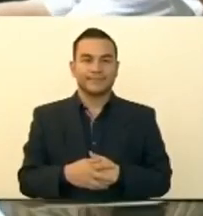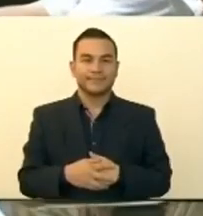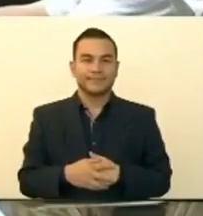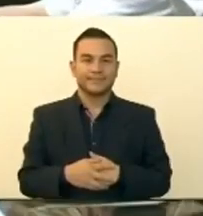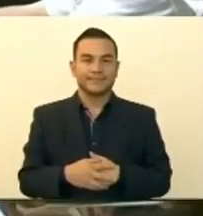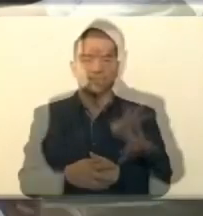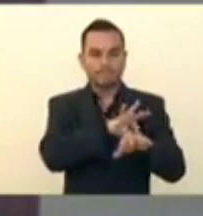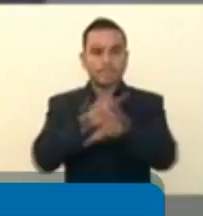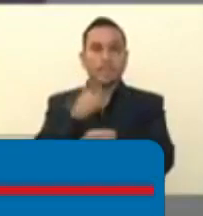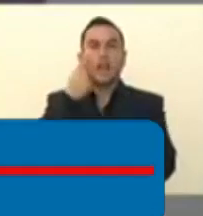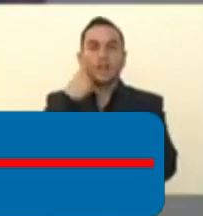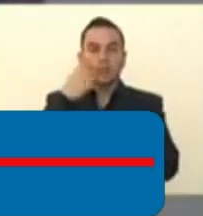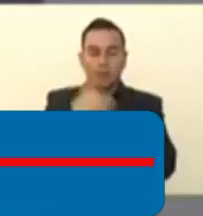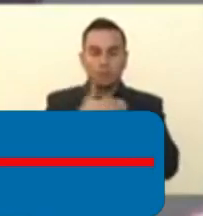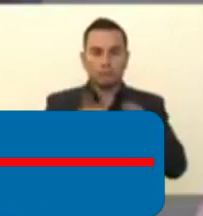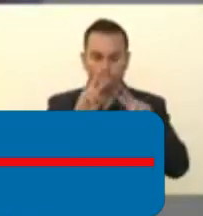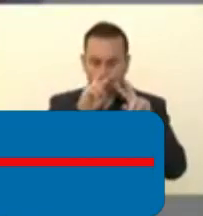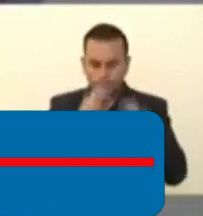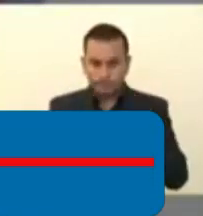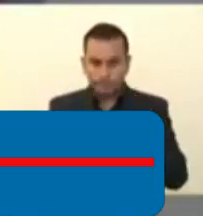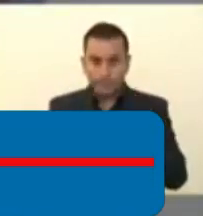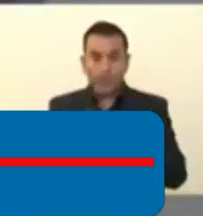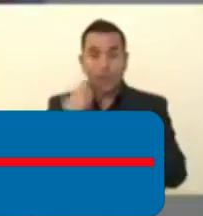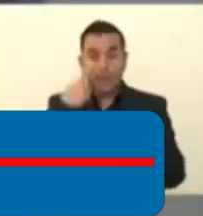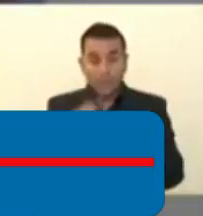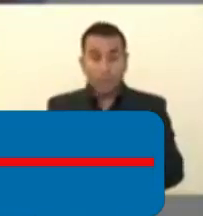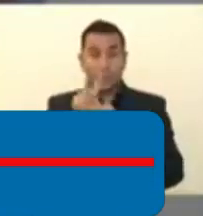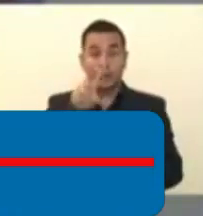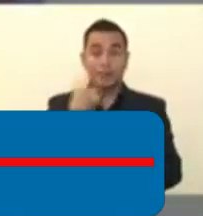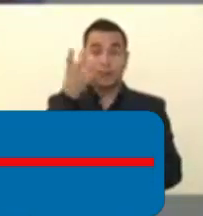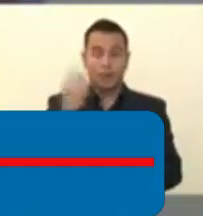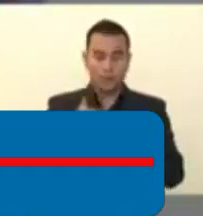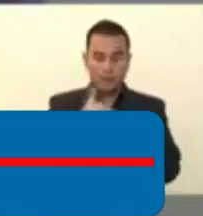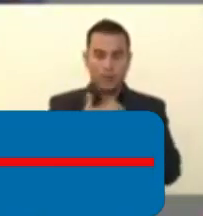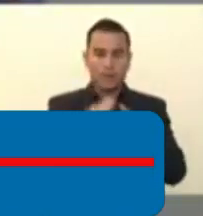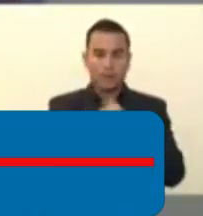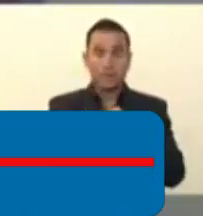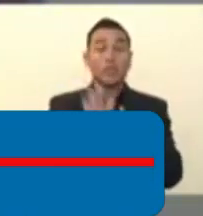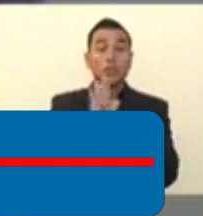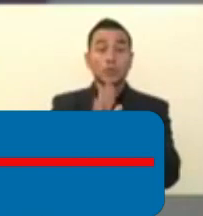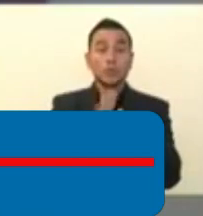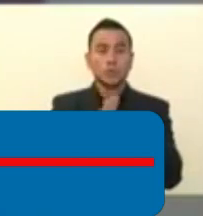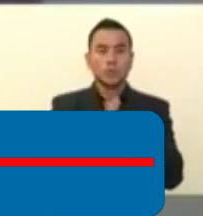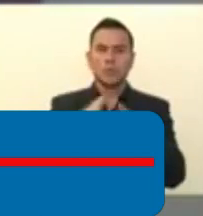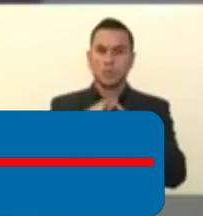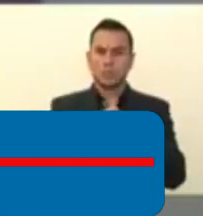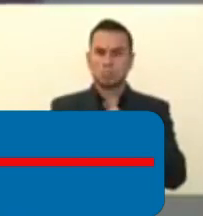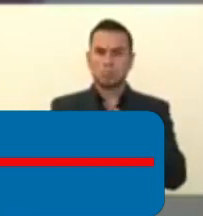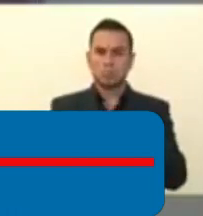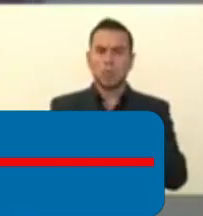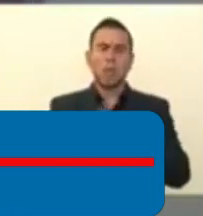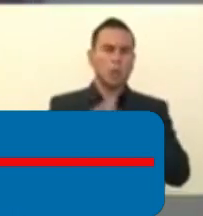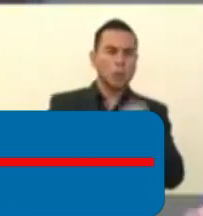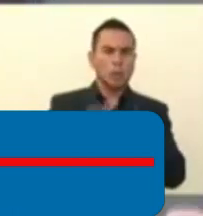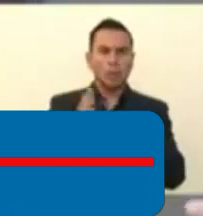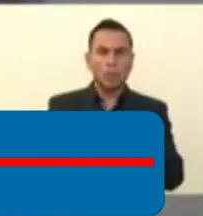guardará cuarentena. Es decir, en lugar de pasar los 30 días de cuarentena con su familia, en su casa, en la comodidad de su hogar, probablemente con